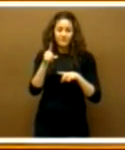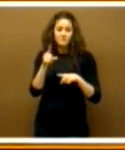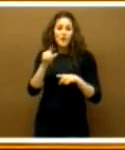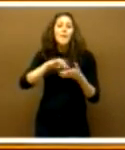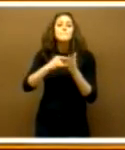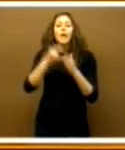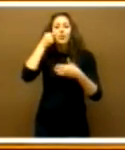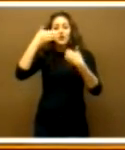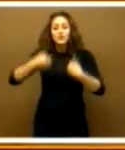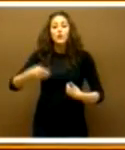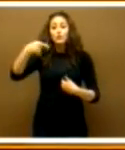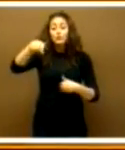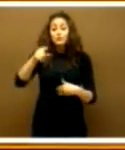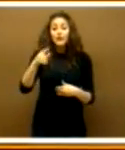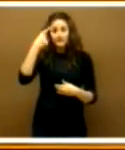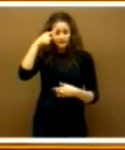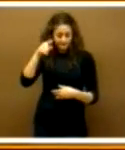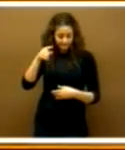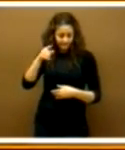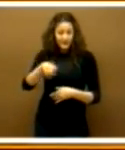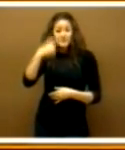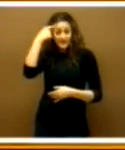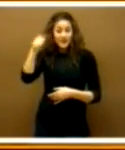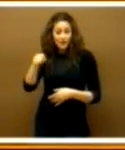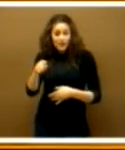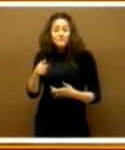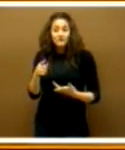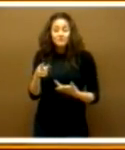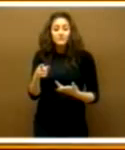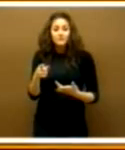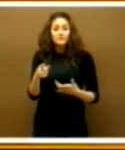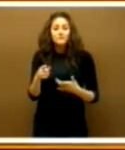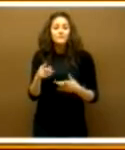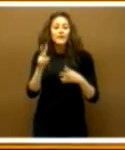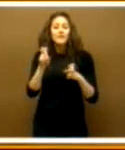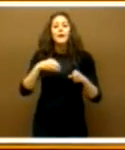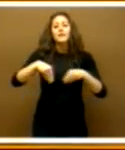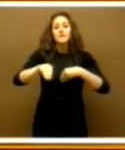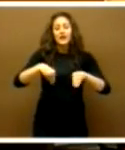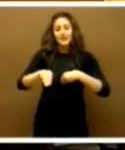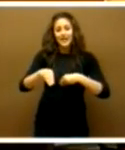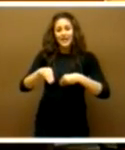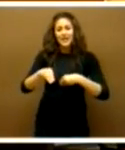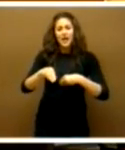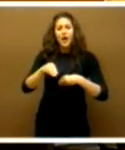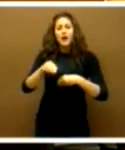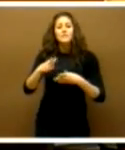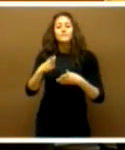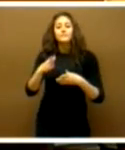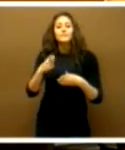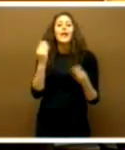también, con el que también ustedes habrán contado, que contarán también con la estrategia de conciliación de la vida